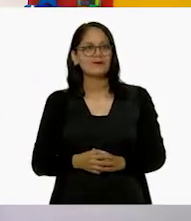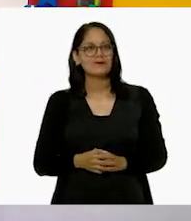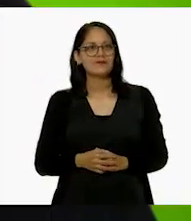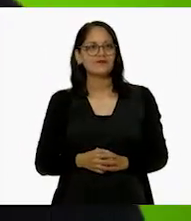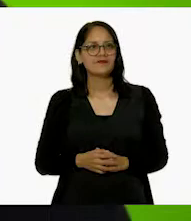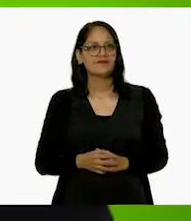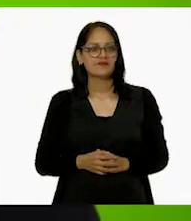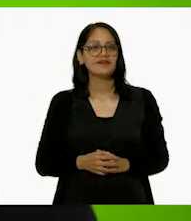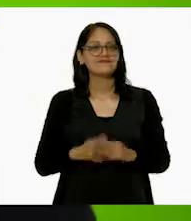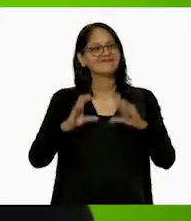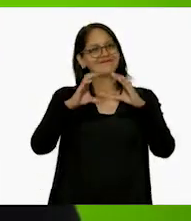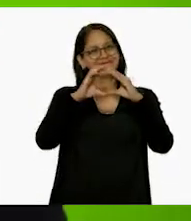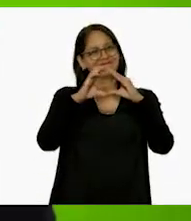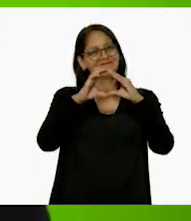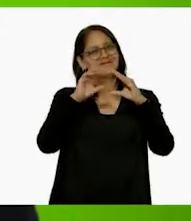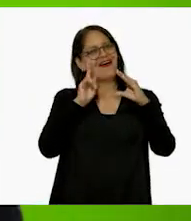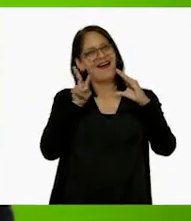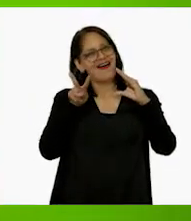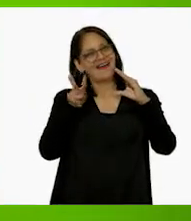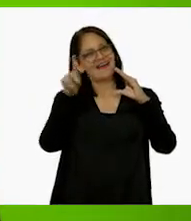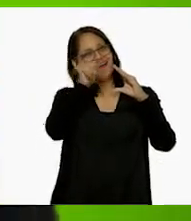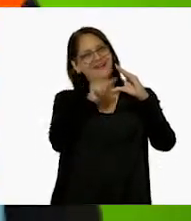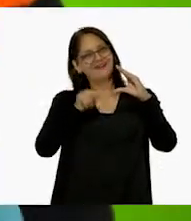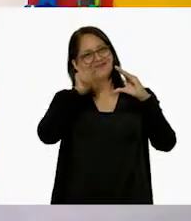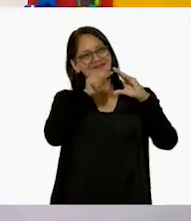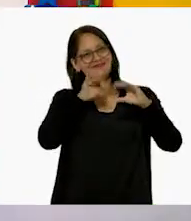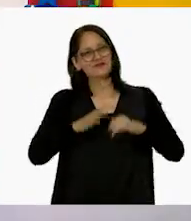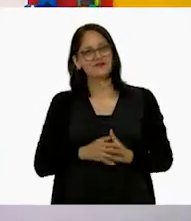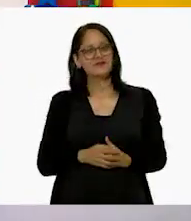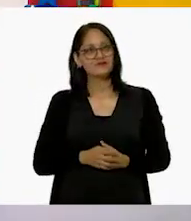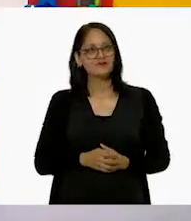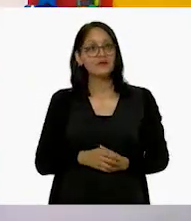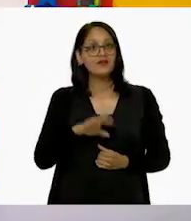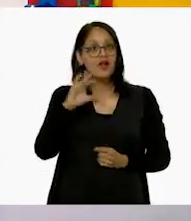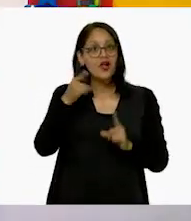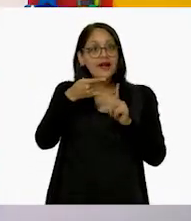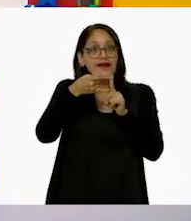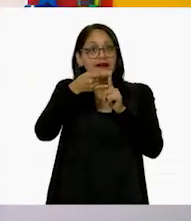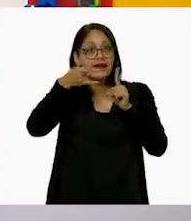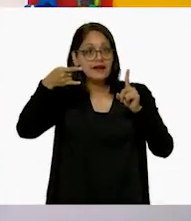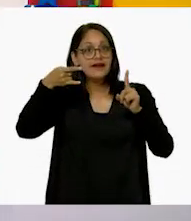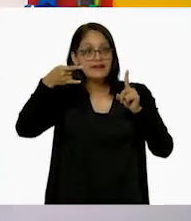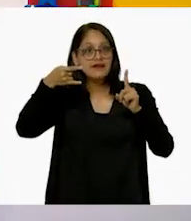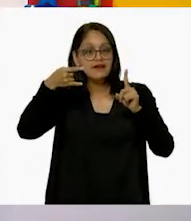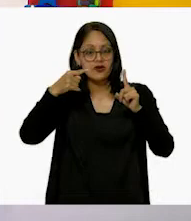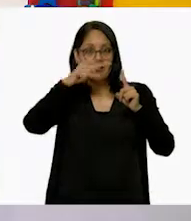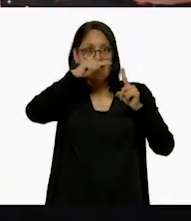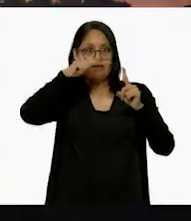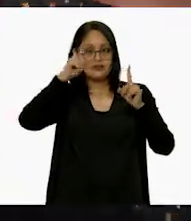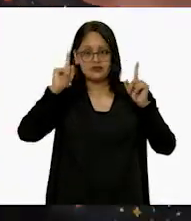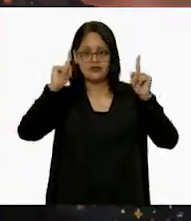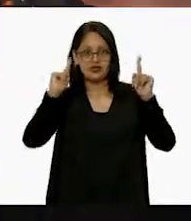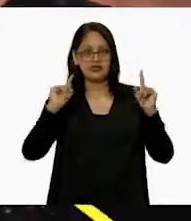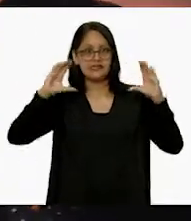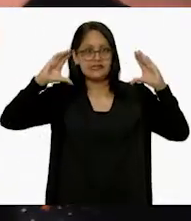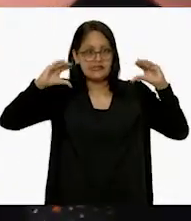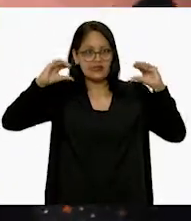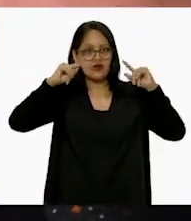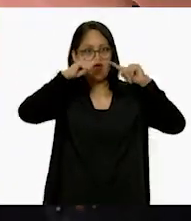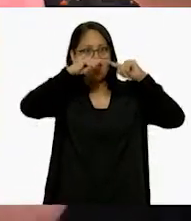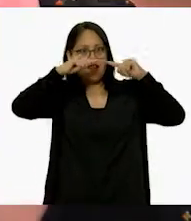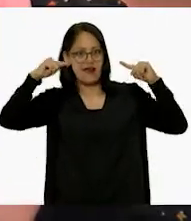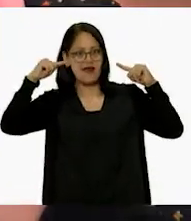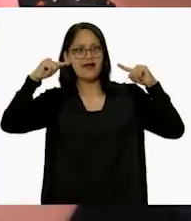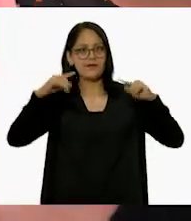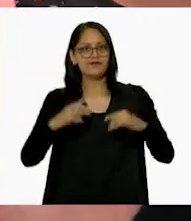¡Qué redondo! Sí. El rectángulo de dos lados cortos y dos